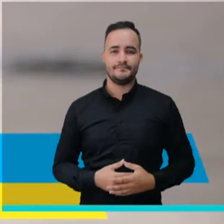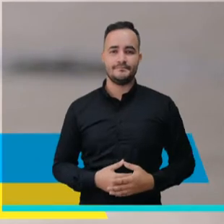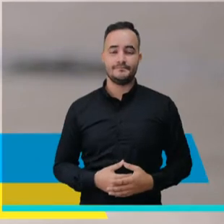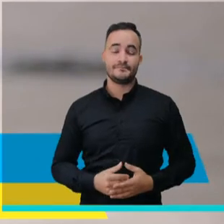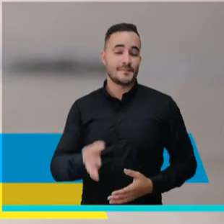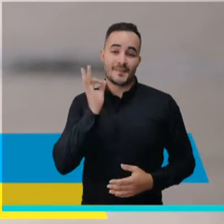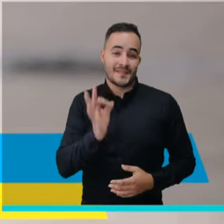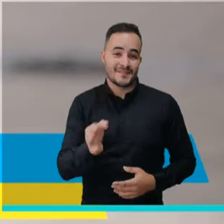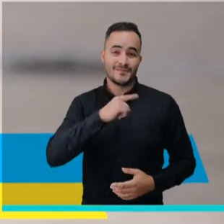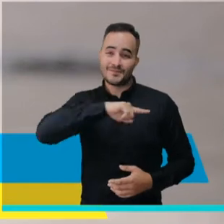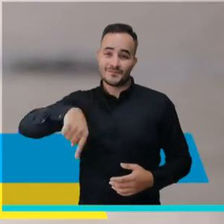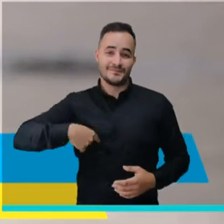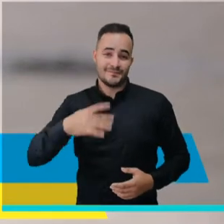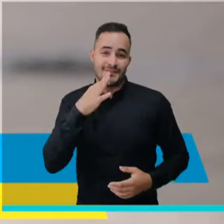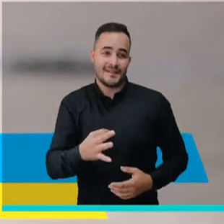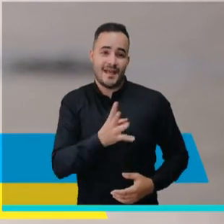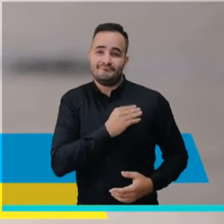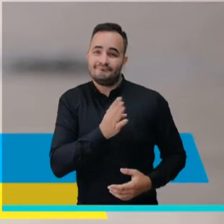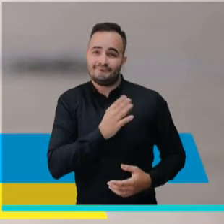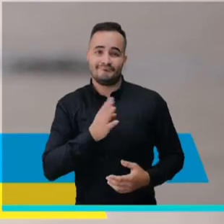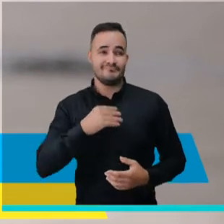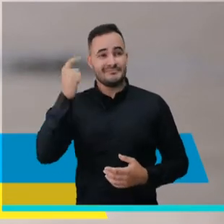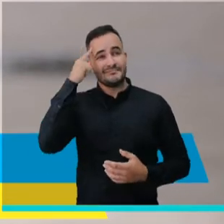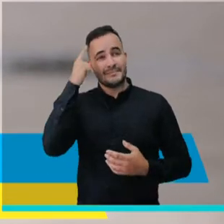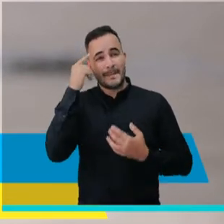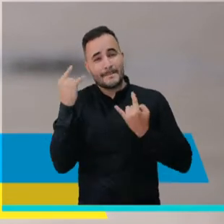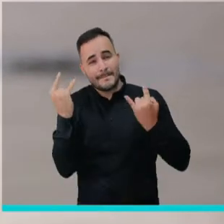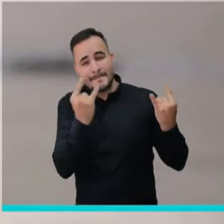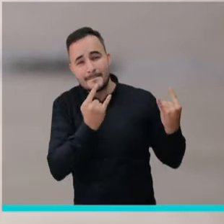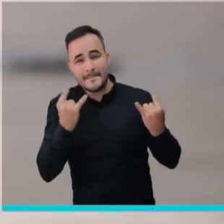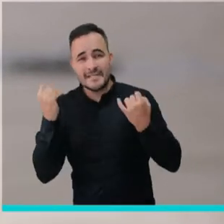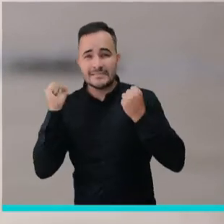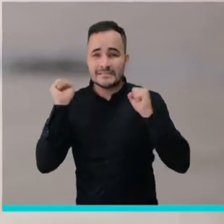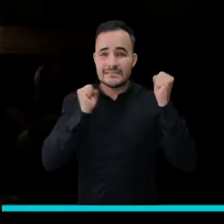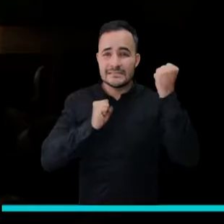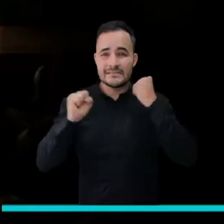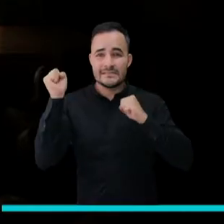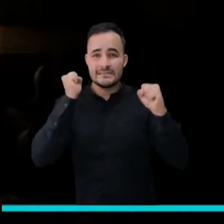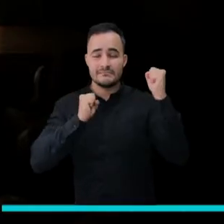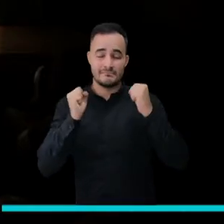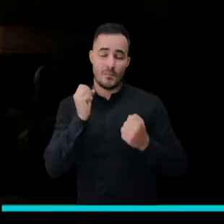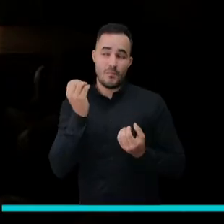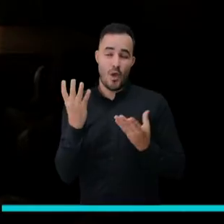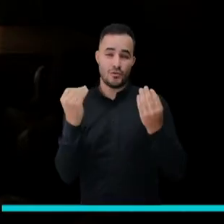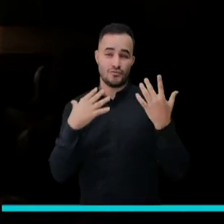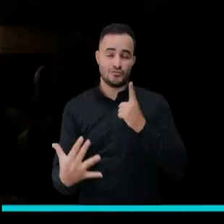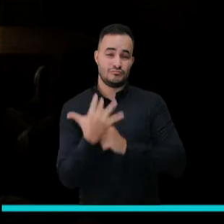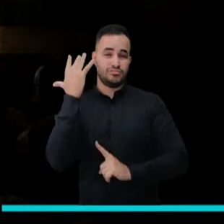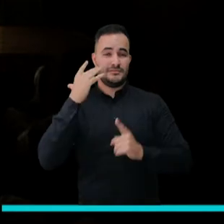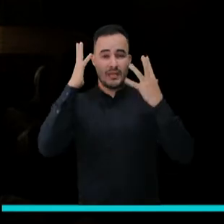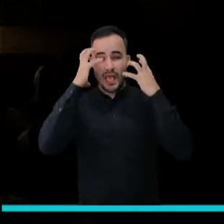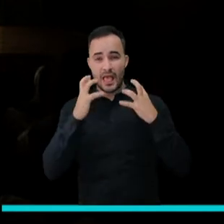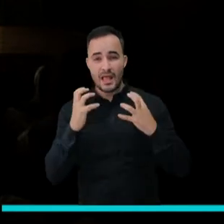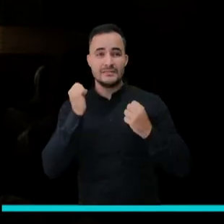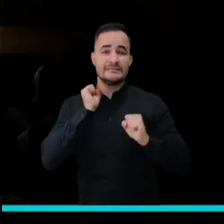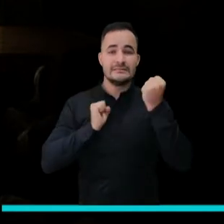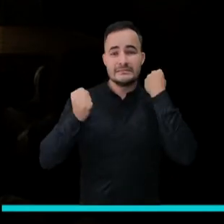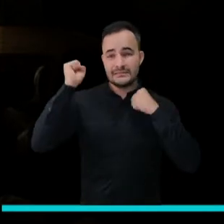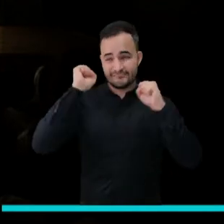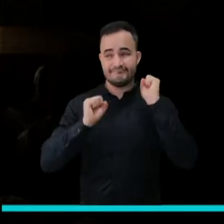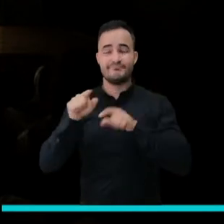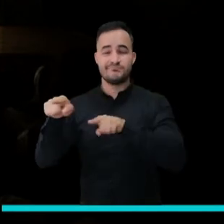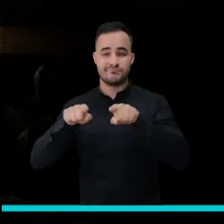Realmente es algo que nos va a ayudar a despejar la mente, porque el encierro a muchos les dio depresión, les dio ansiedad.